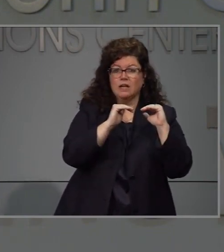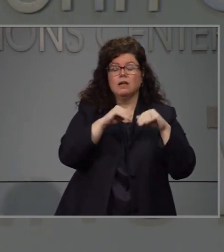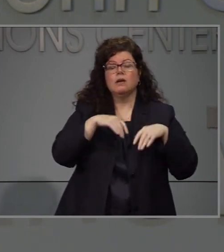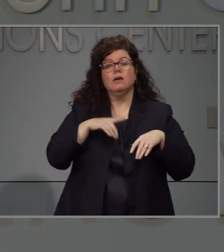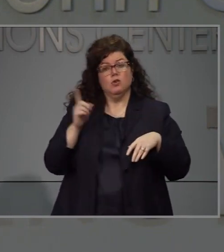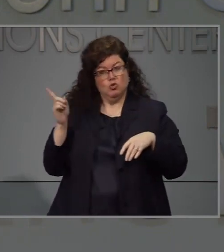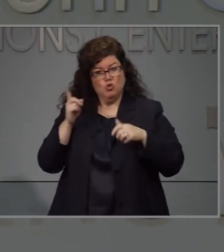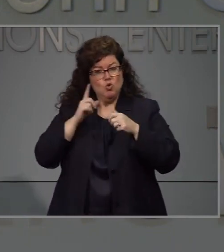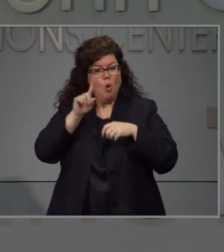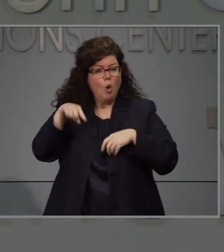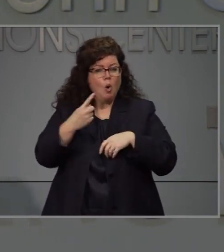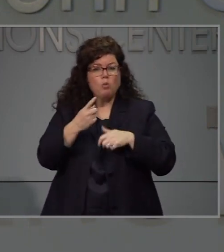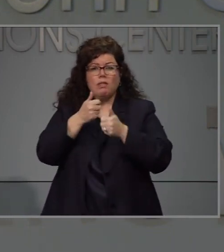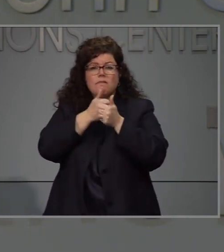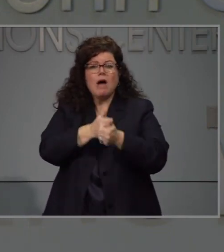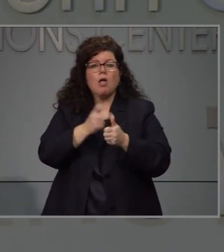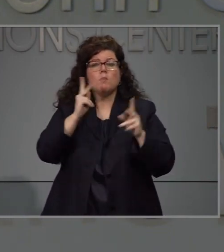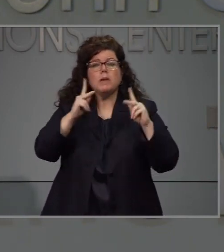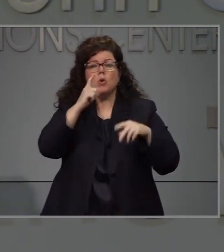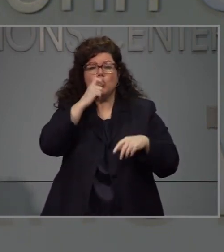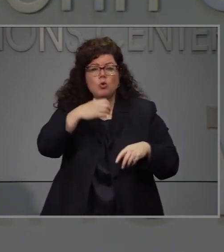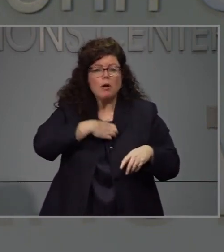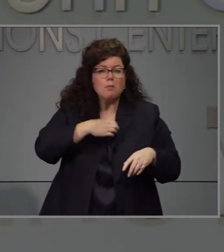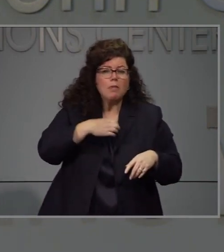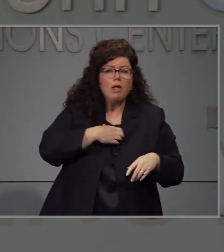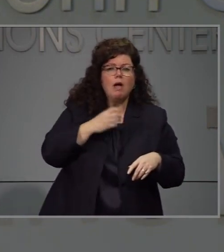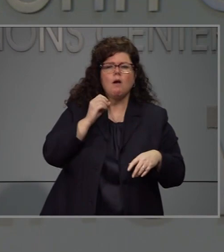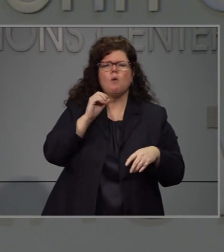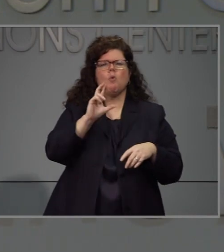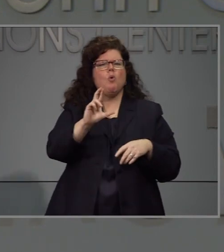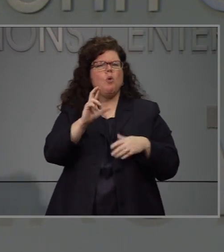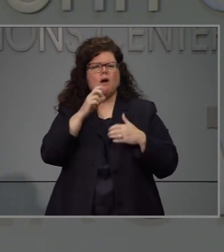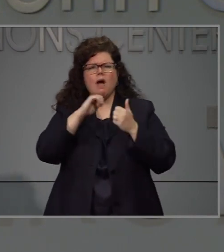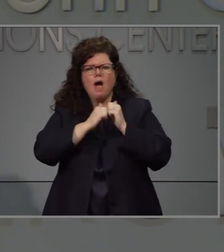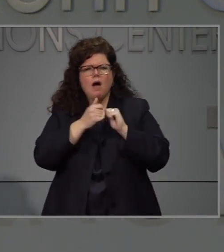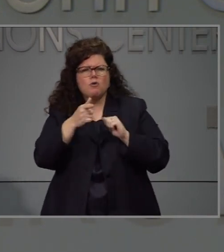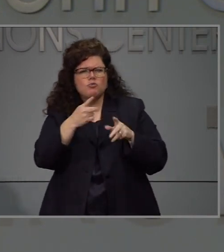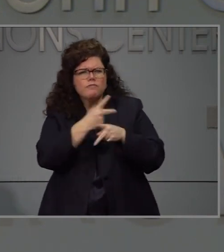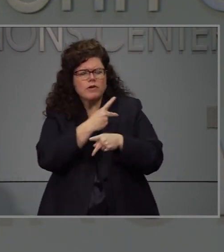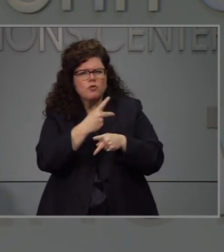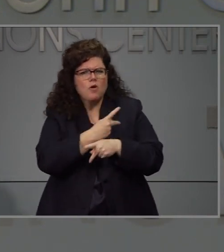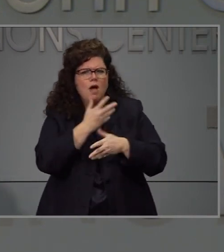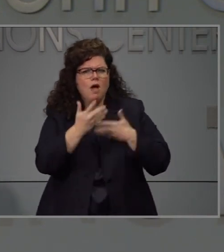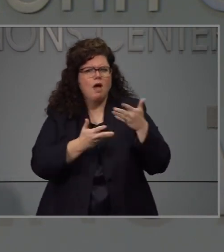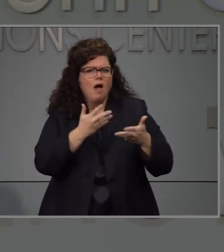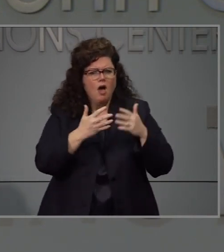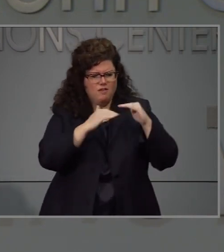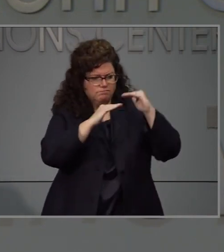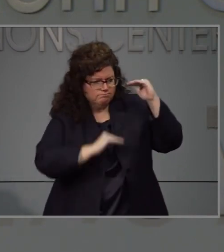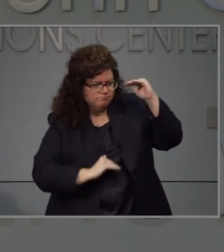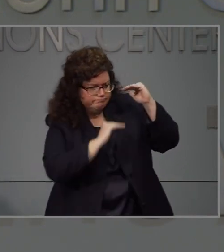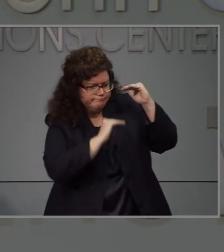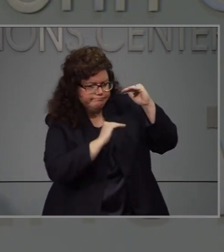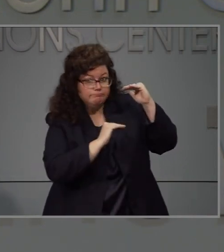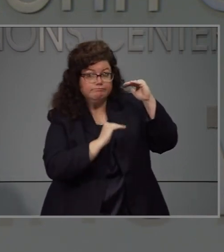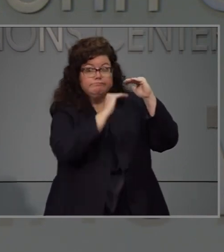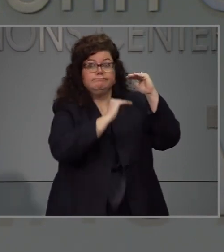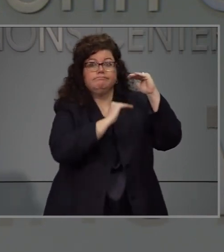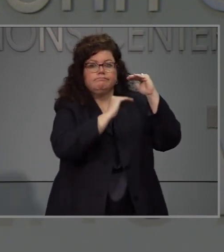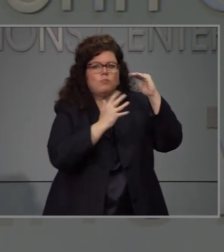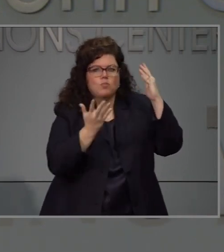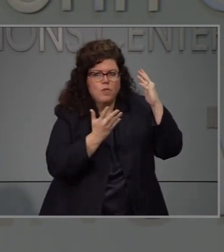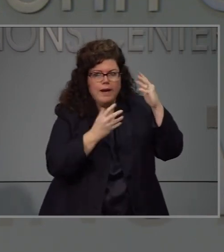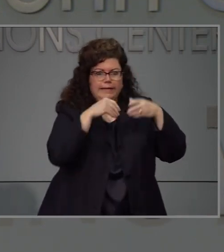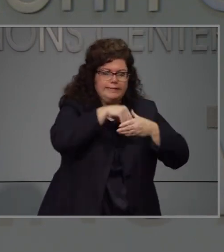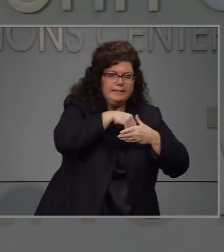va a ser invasión a quejas respuesta. Bueno, primero hemos estado colaborando directamente con la asociación de restaurantes y